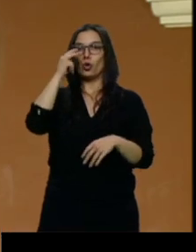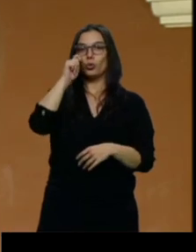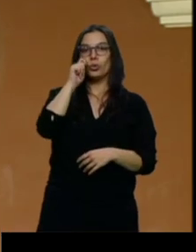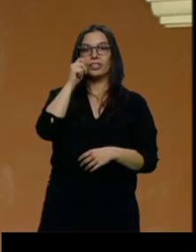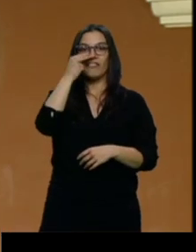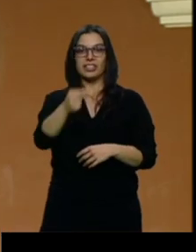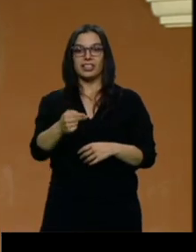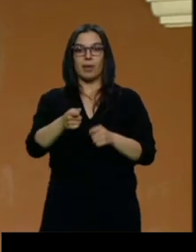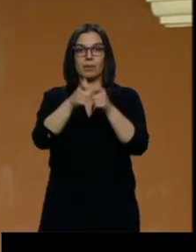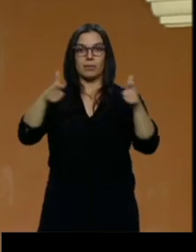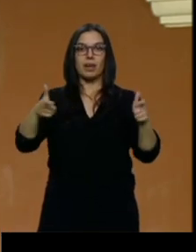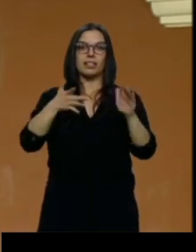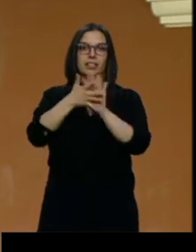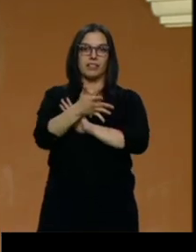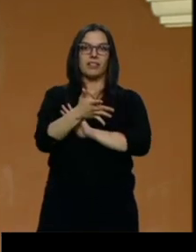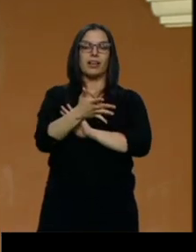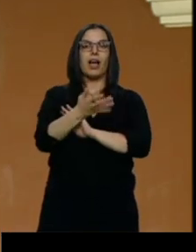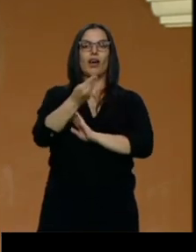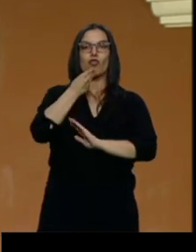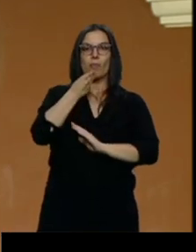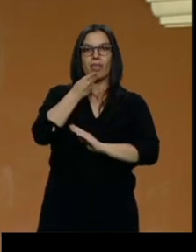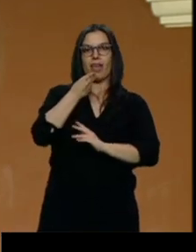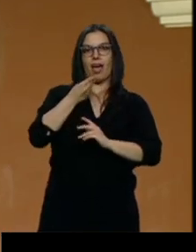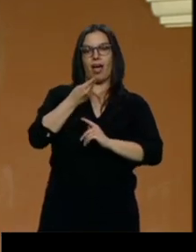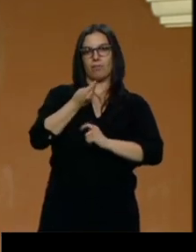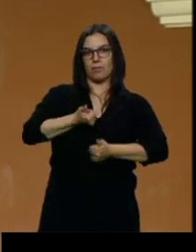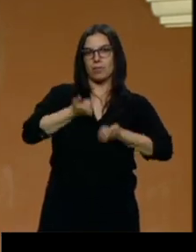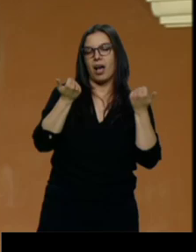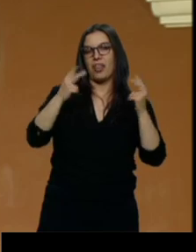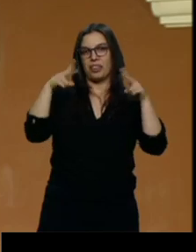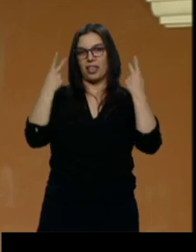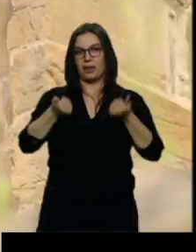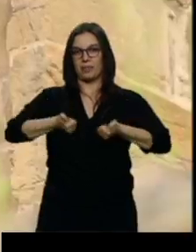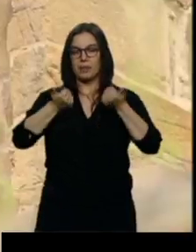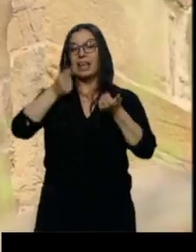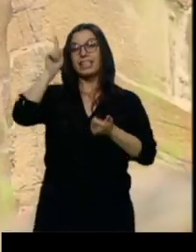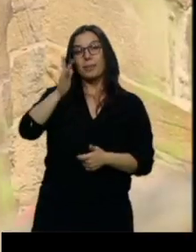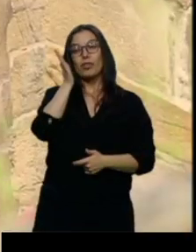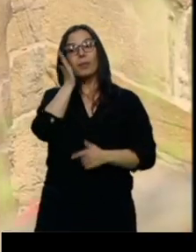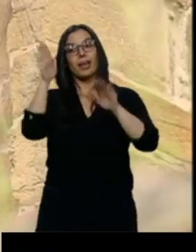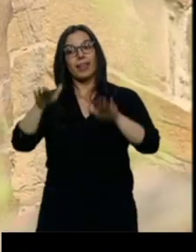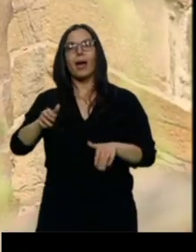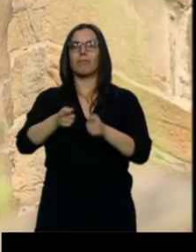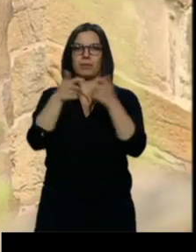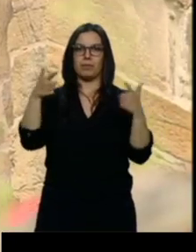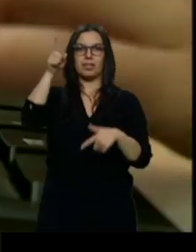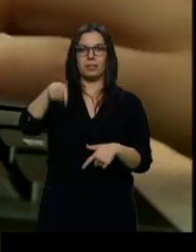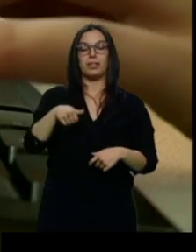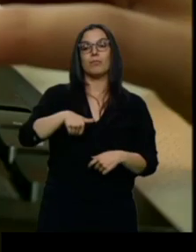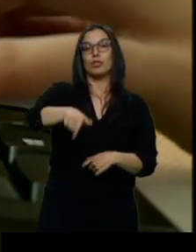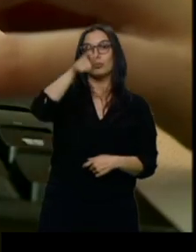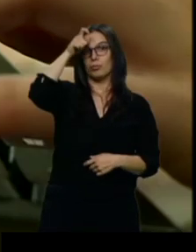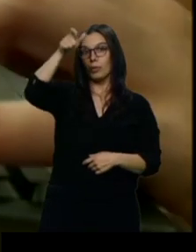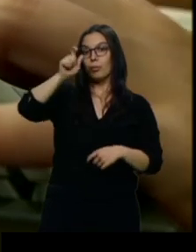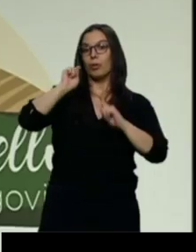hecho que se den más comidas, más cenas y se está incrementando también el número de pernoctaciones. La próxima localidad afortunada puede ser